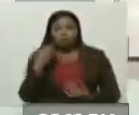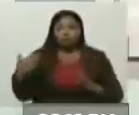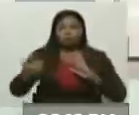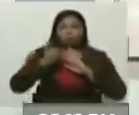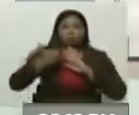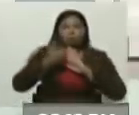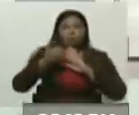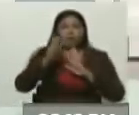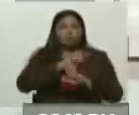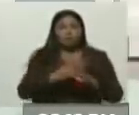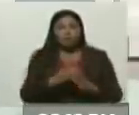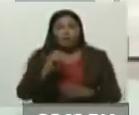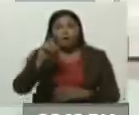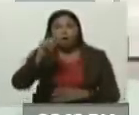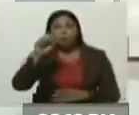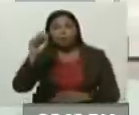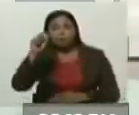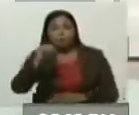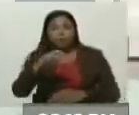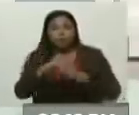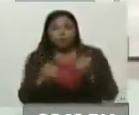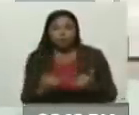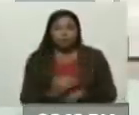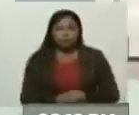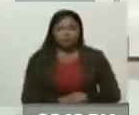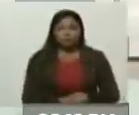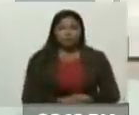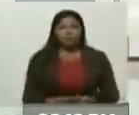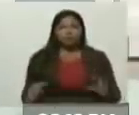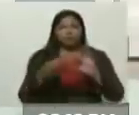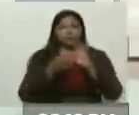de la OTAN y del occidente, con la alianza de todos los países de la Unión Europea.